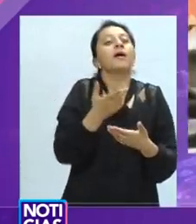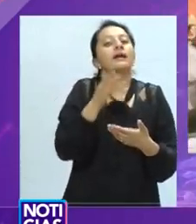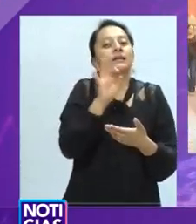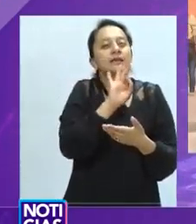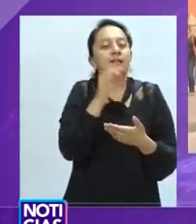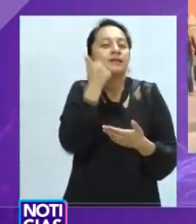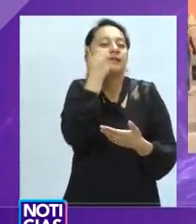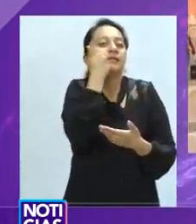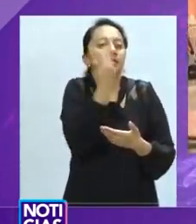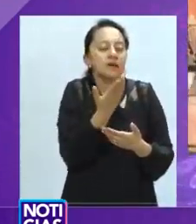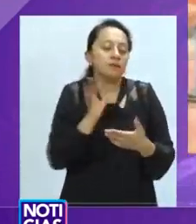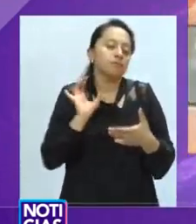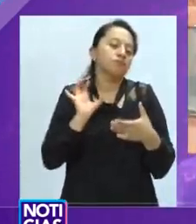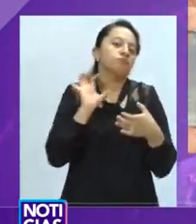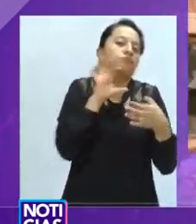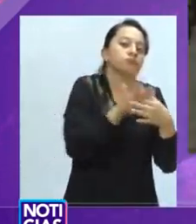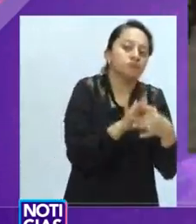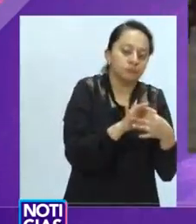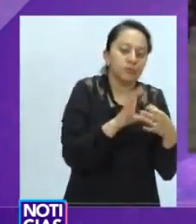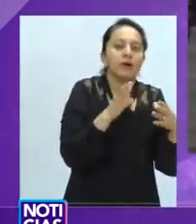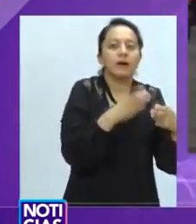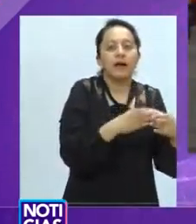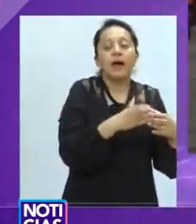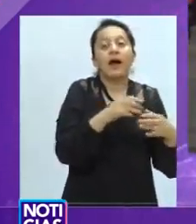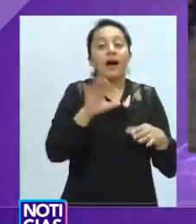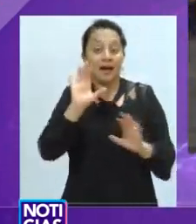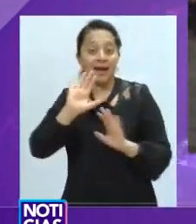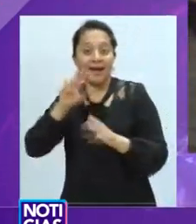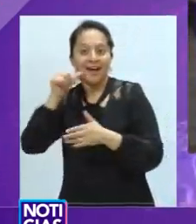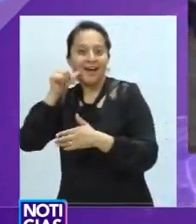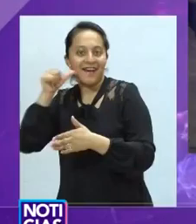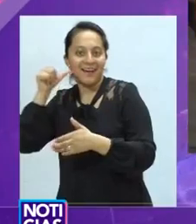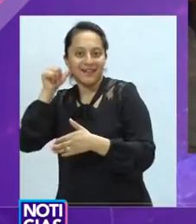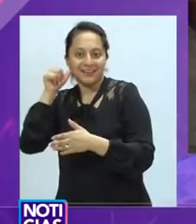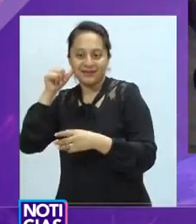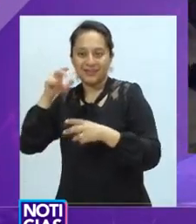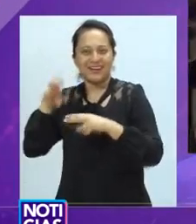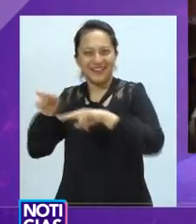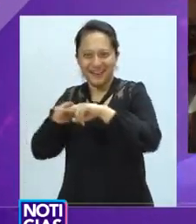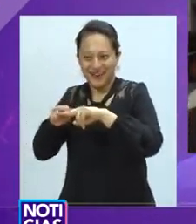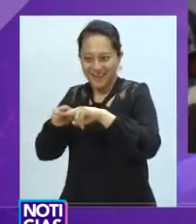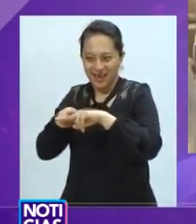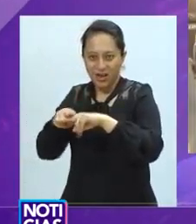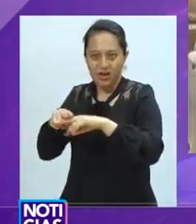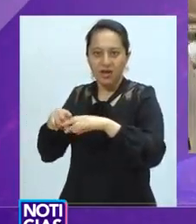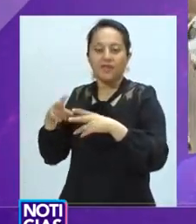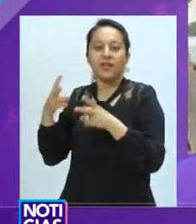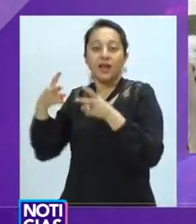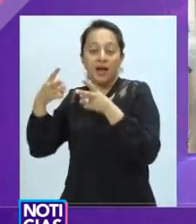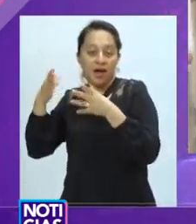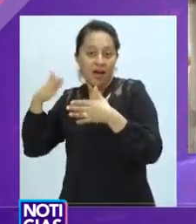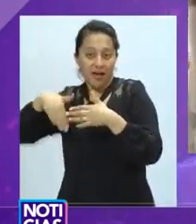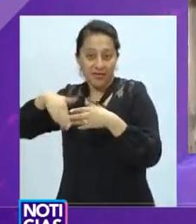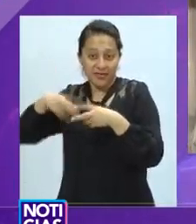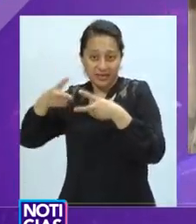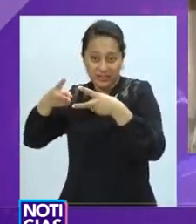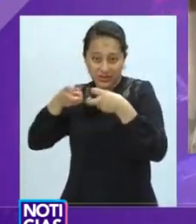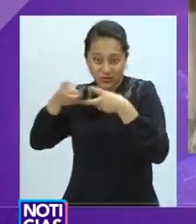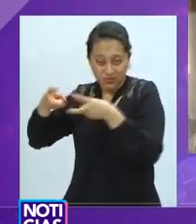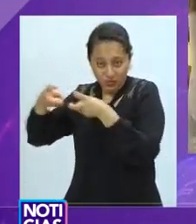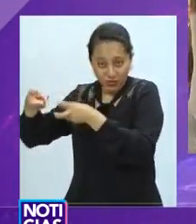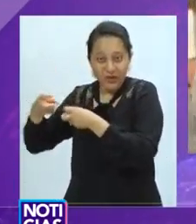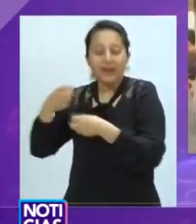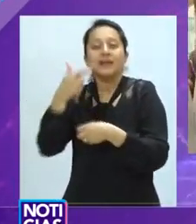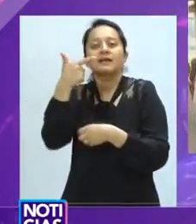que ayer se frustró un robo al tren. Se detuvo a dos personas que habían robado ya siete costales de maíz, con este ya van dos robos